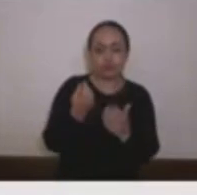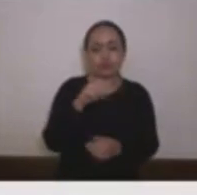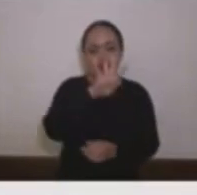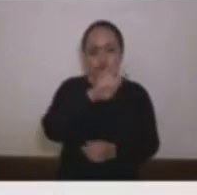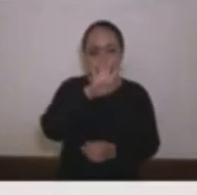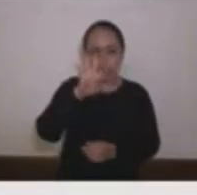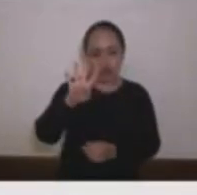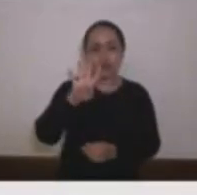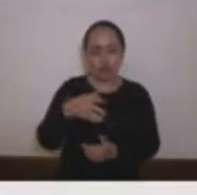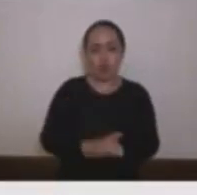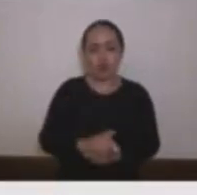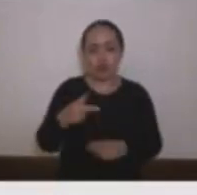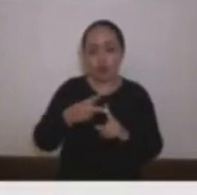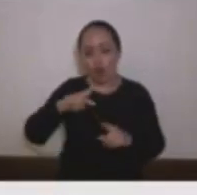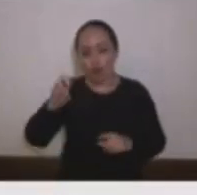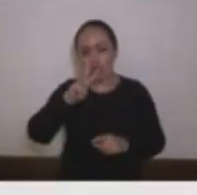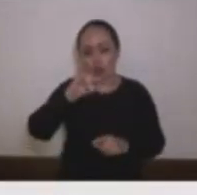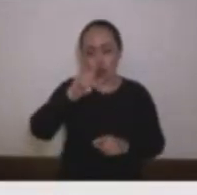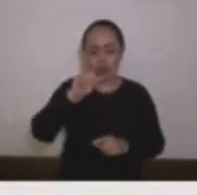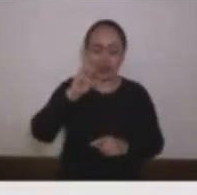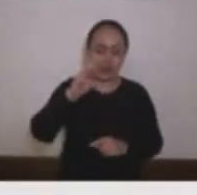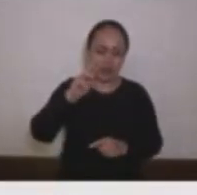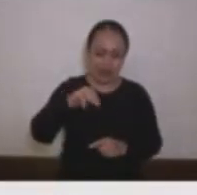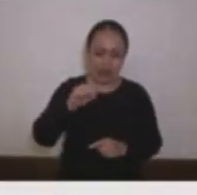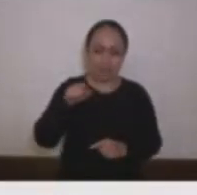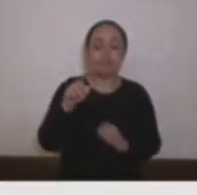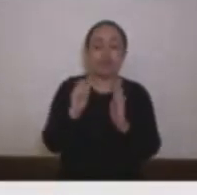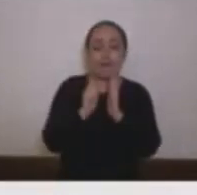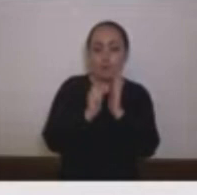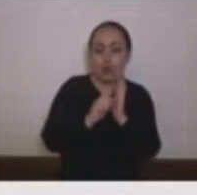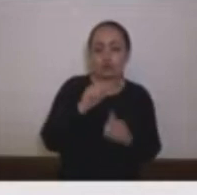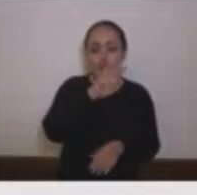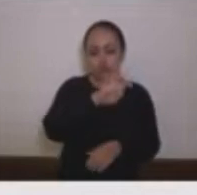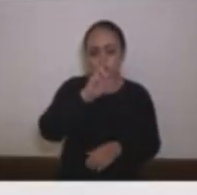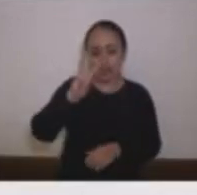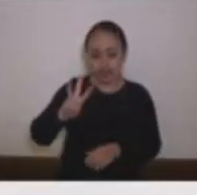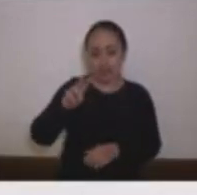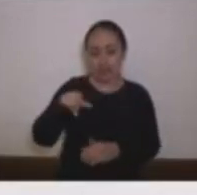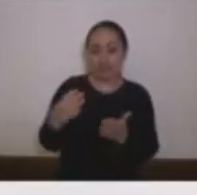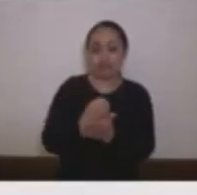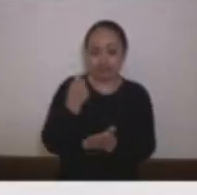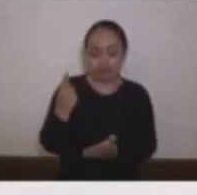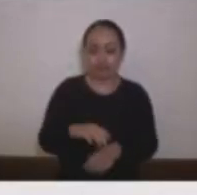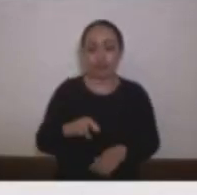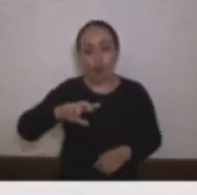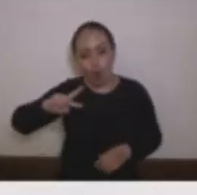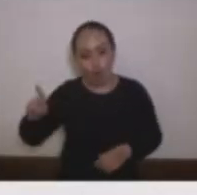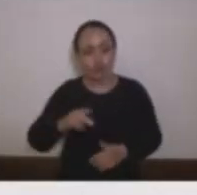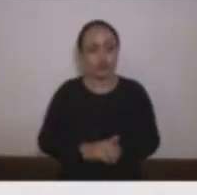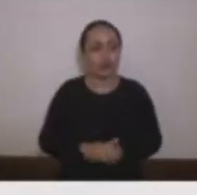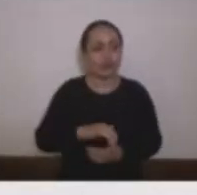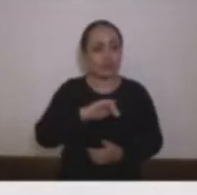Edwin Vélez Botero funcionario del área metropolitana 93 puntos fue elegido y Pablo Andrés Garcés Vásquez contra el hora